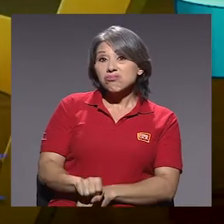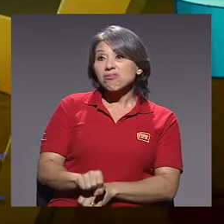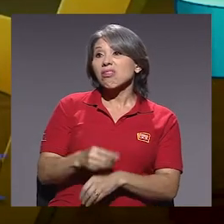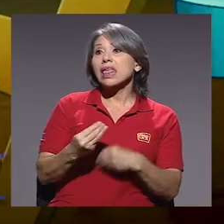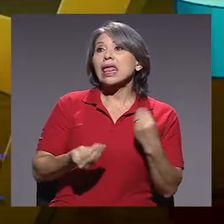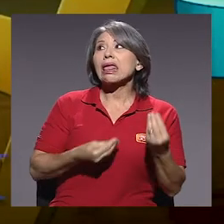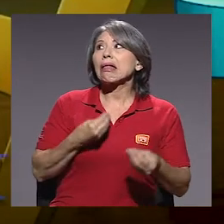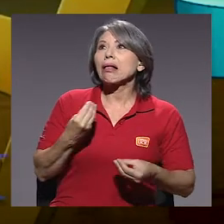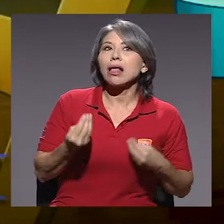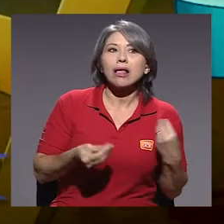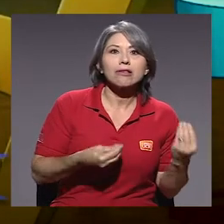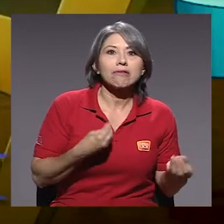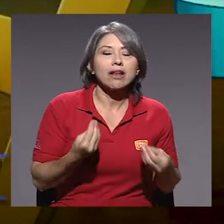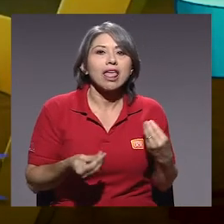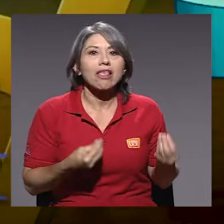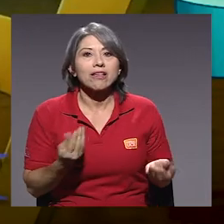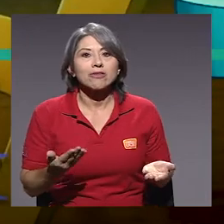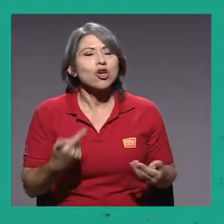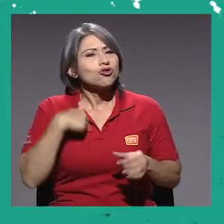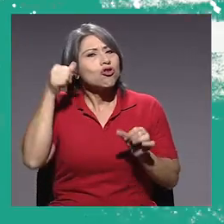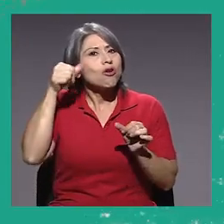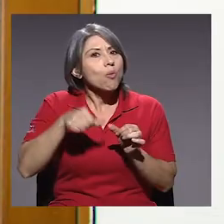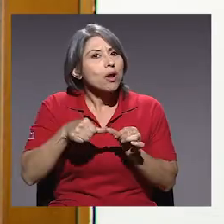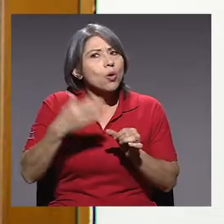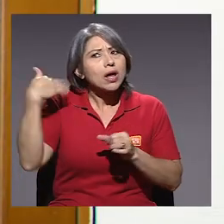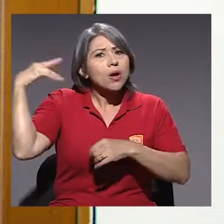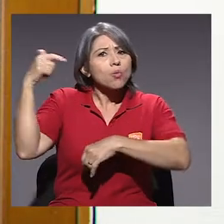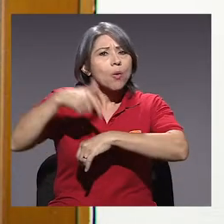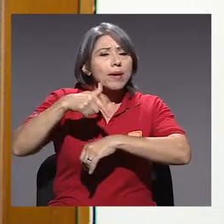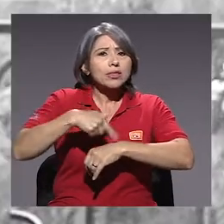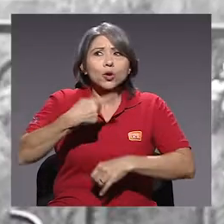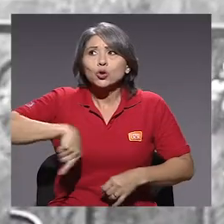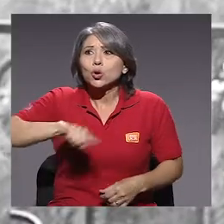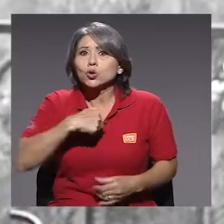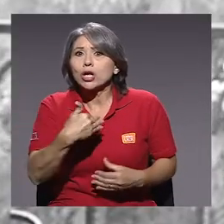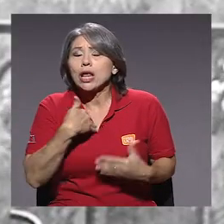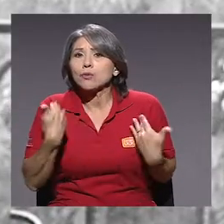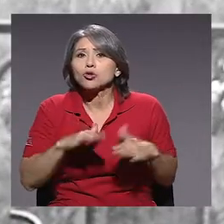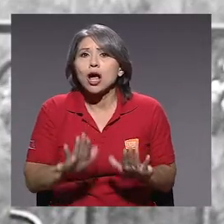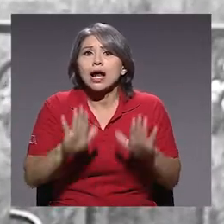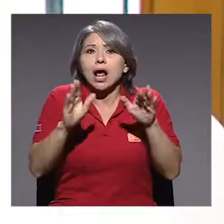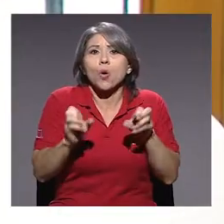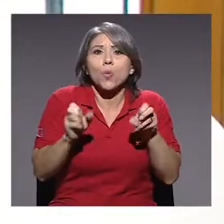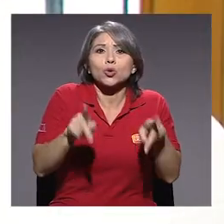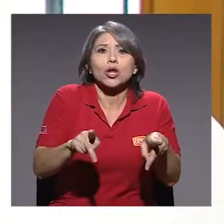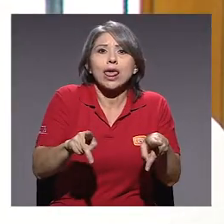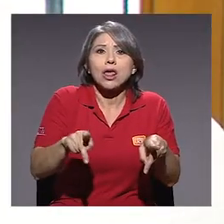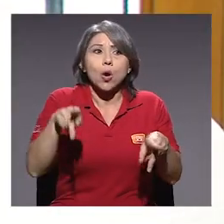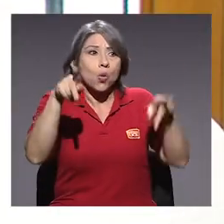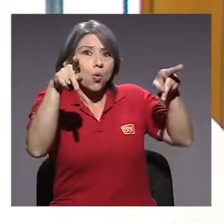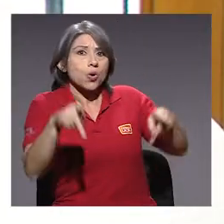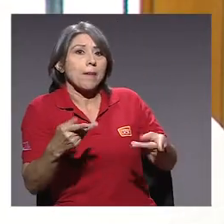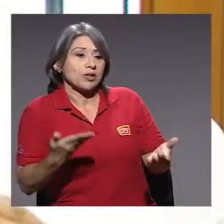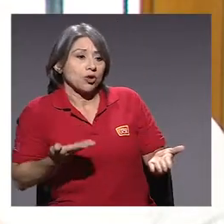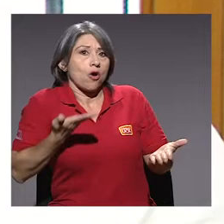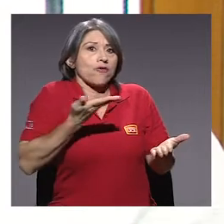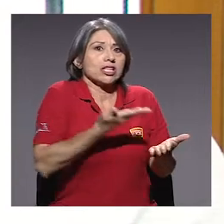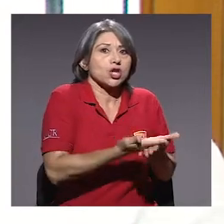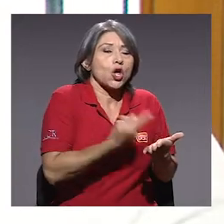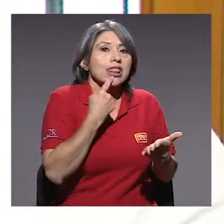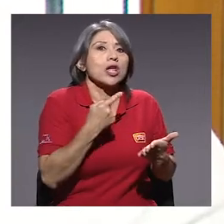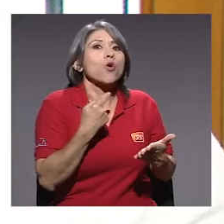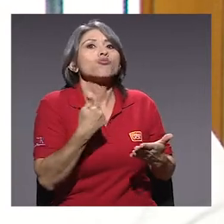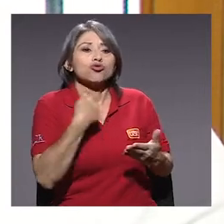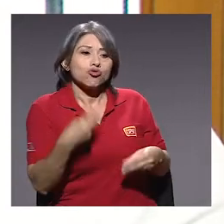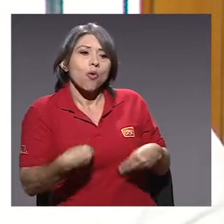hacer? ¿Qué hacer? Yo recuerdo que en un momento teníamos una gran oportunidad y alguien nos ofreció, dijo, no, yo pongo